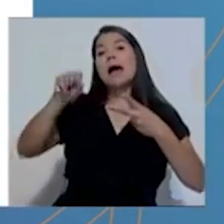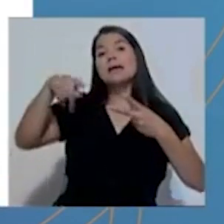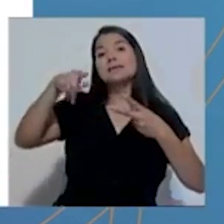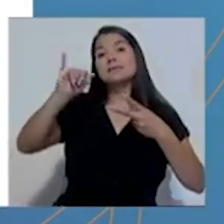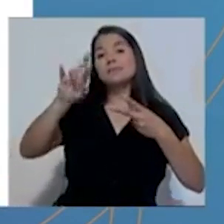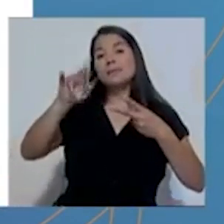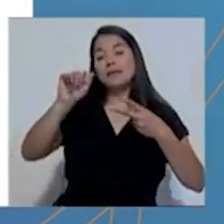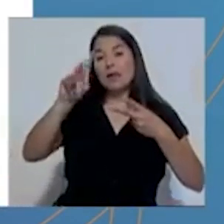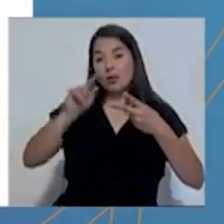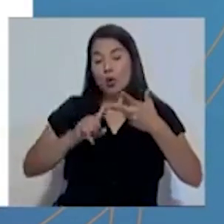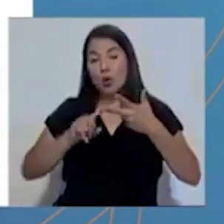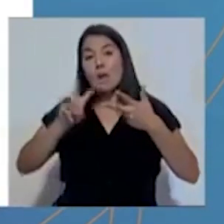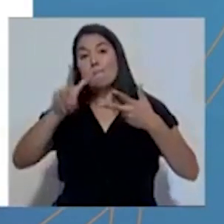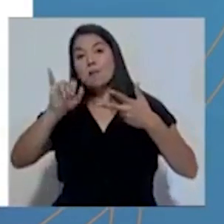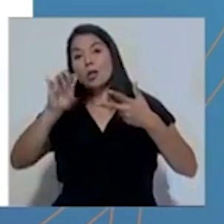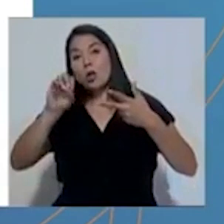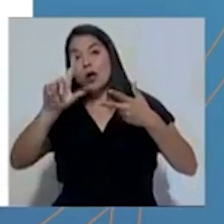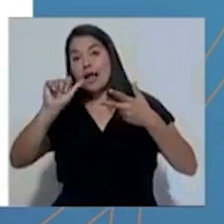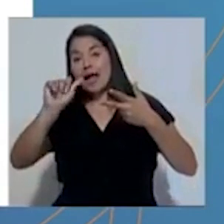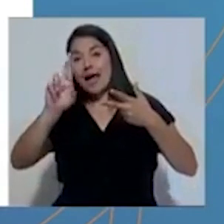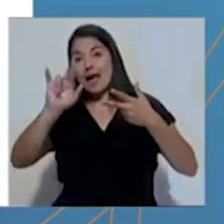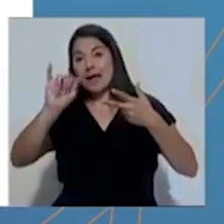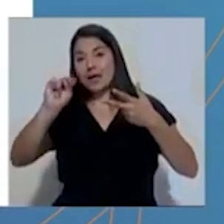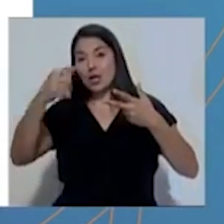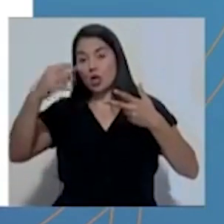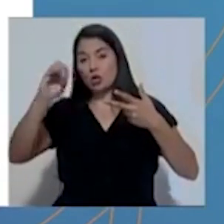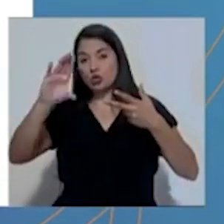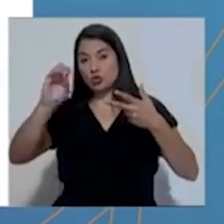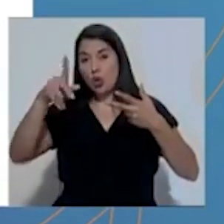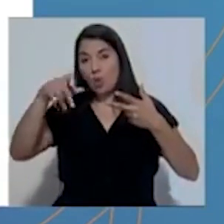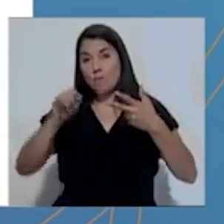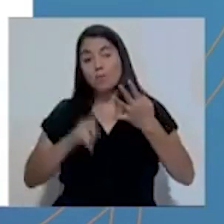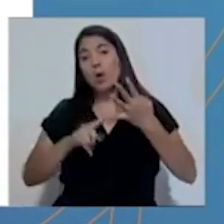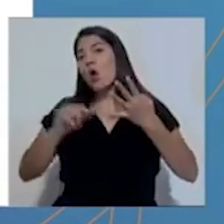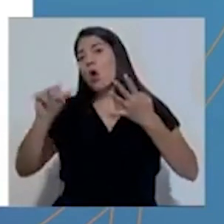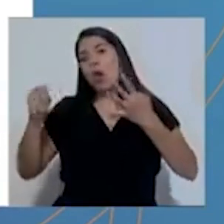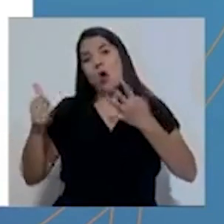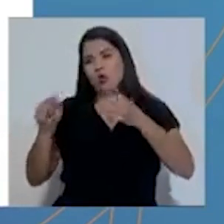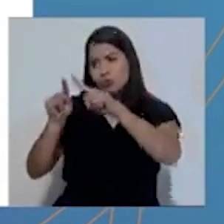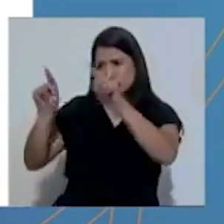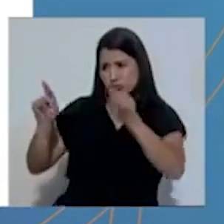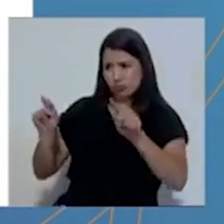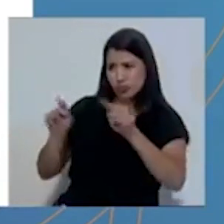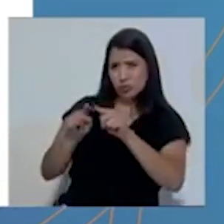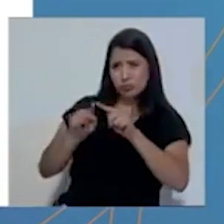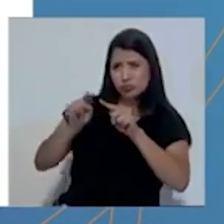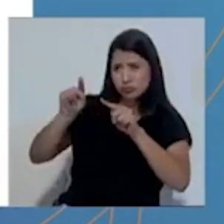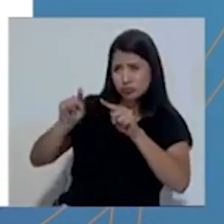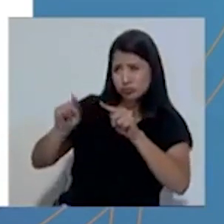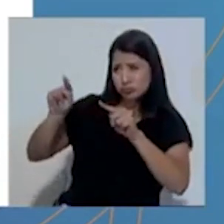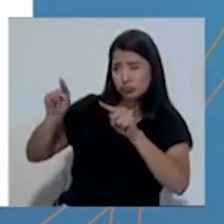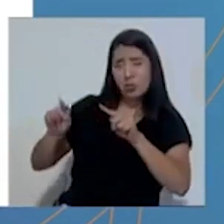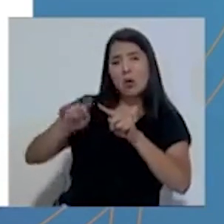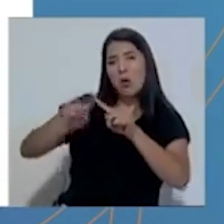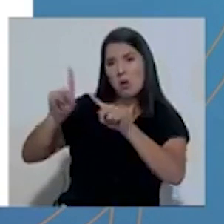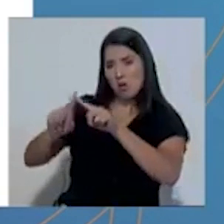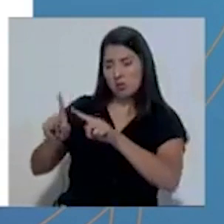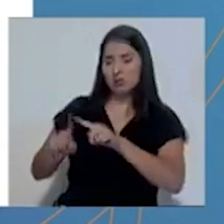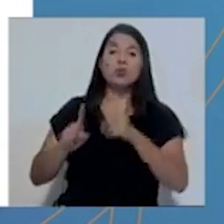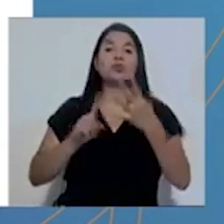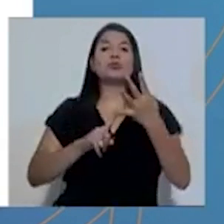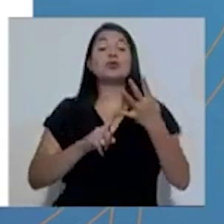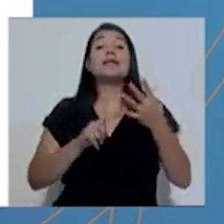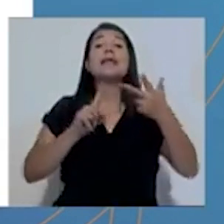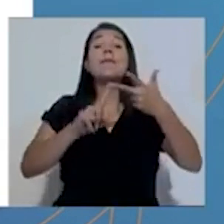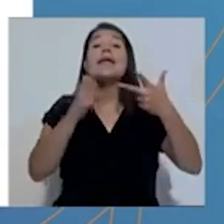videolaringoscopios, monitores de signos, entre otros. Remuneraciones, un 15.2%